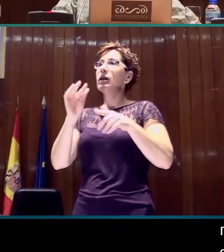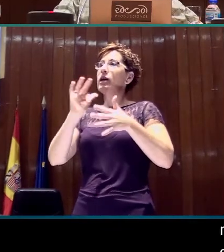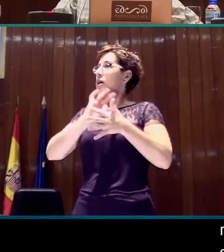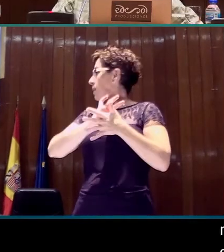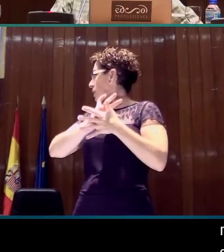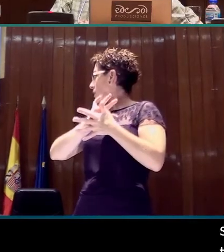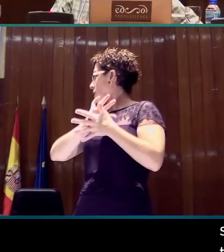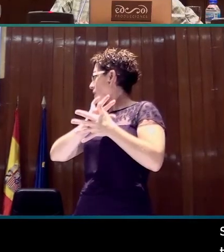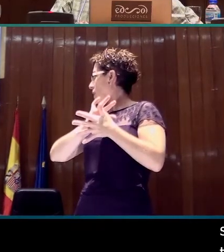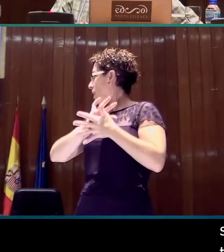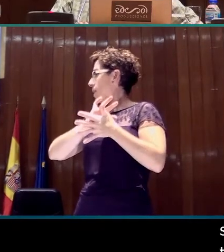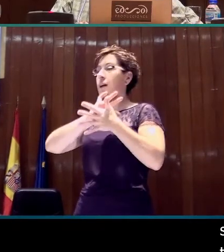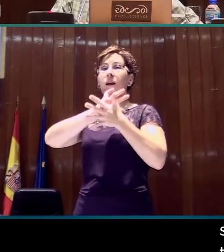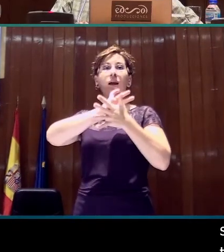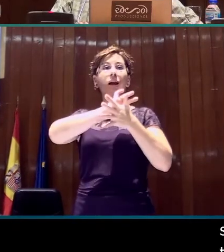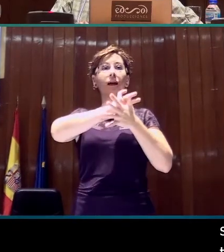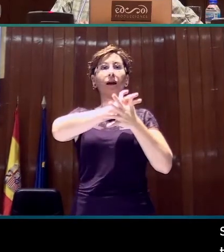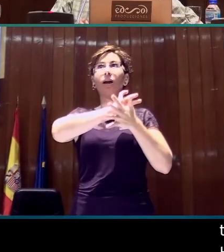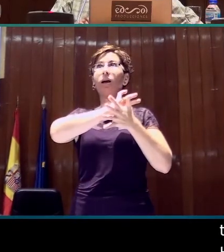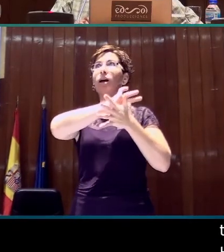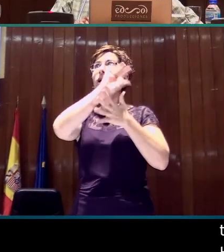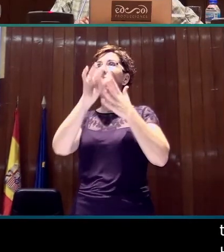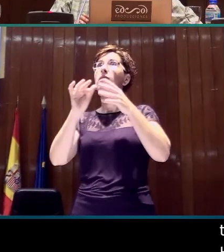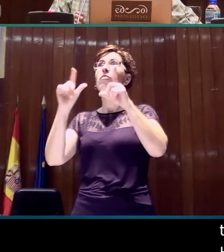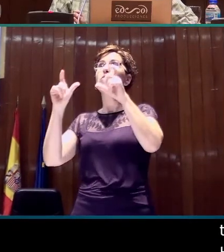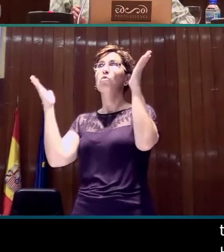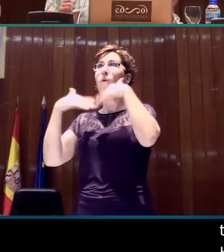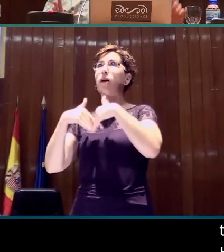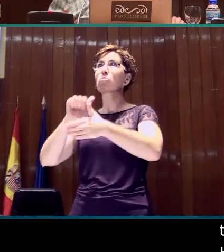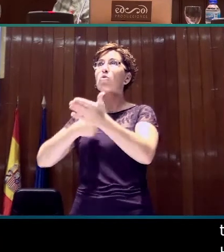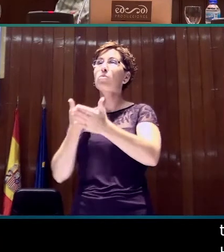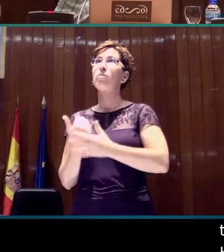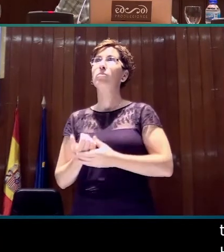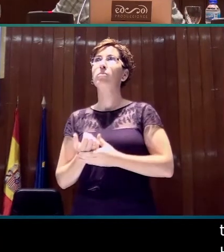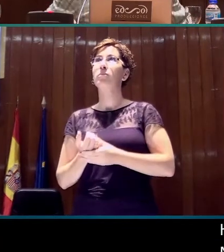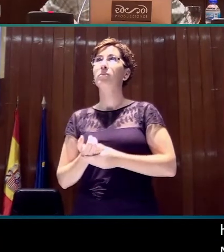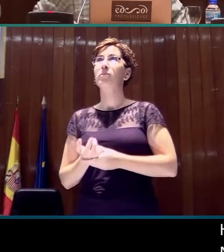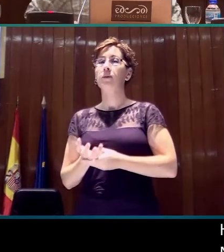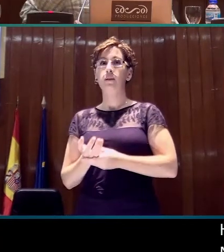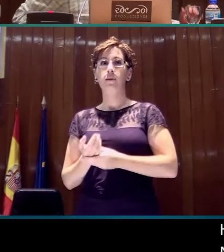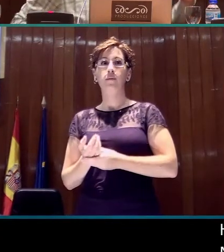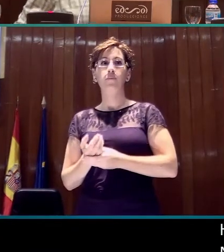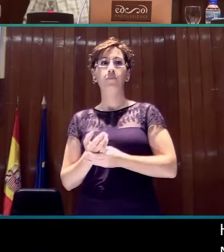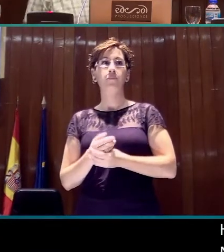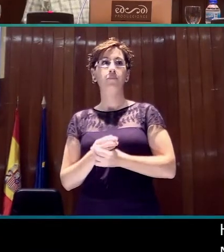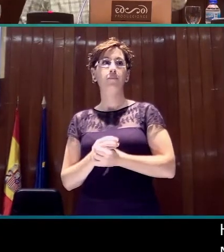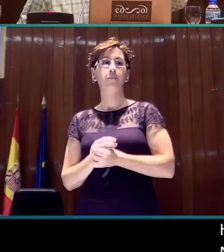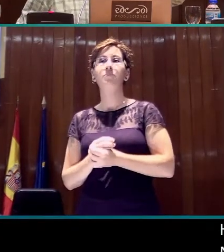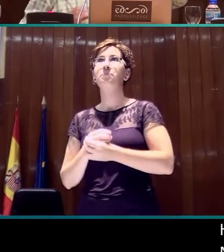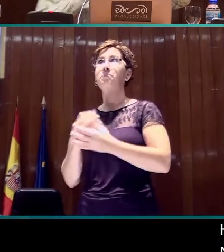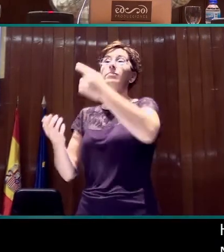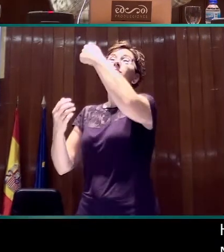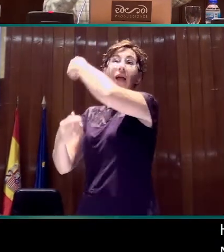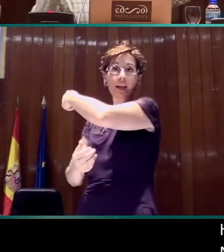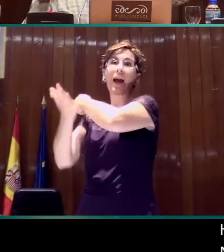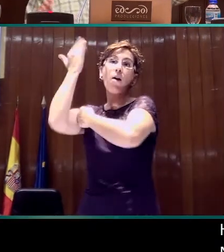las fotos. Bueno, las recuerdo. Y aquí tenía una foto en la